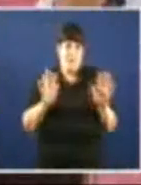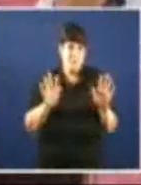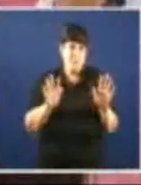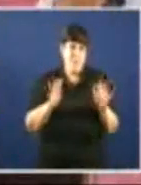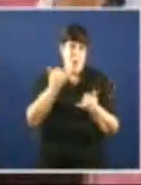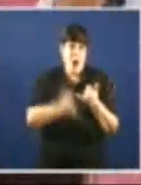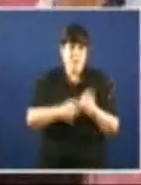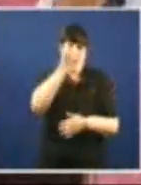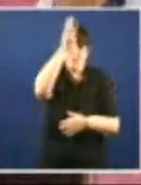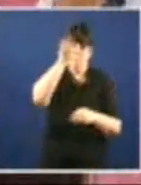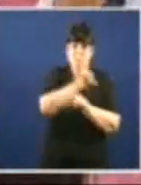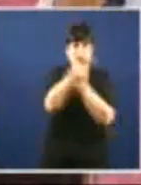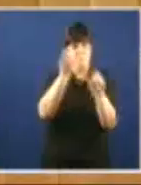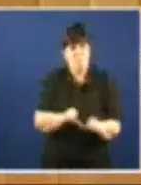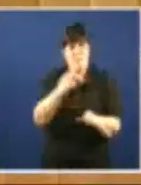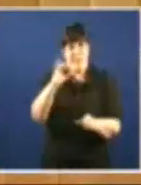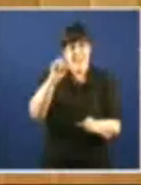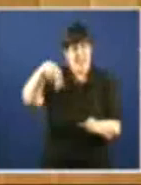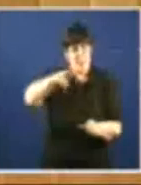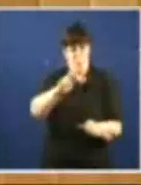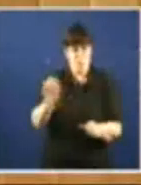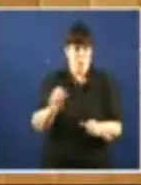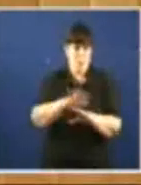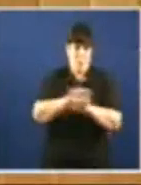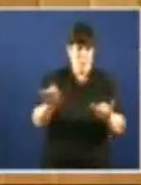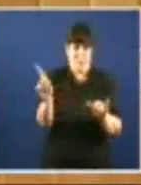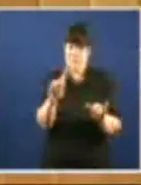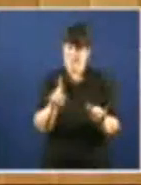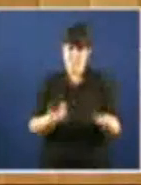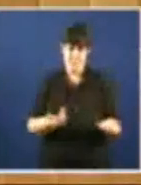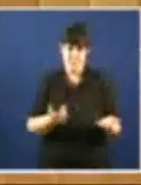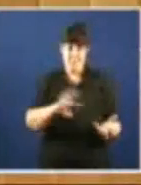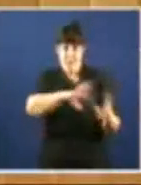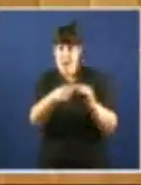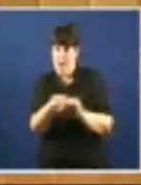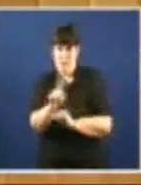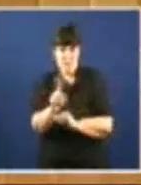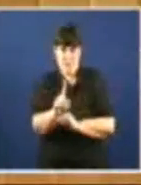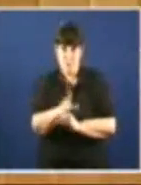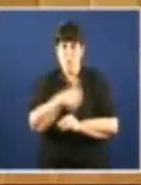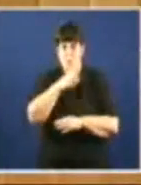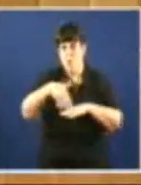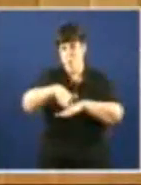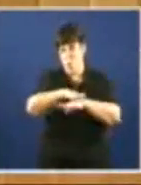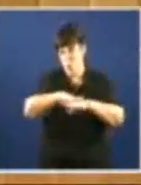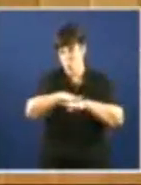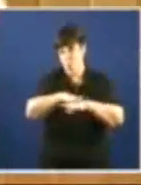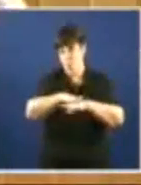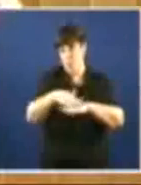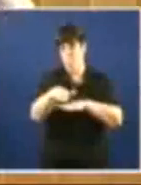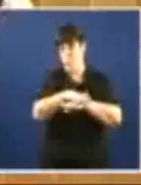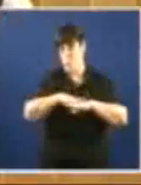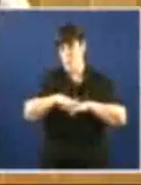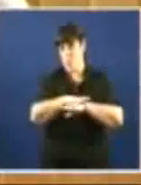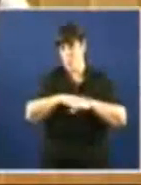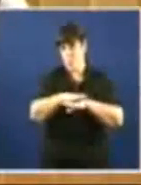cianuro É incompatible Con as políticas Que favorecen Os polidos Nosos recursos O goberno Un goberno Que busque Interesional Debe explorar